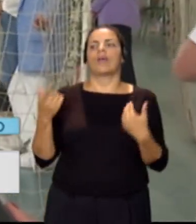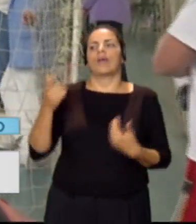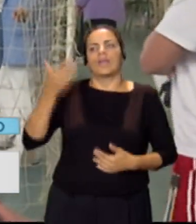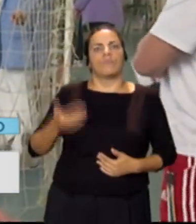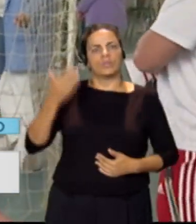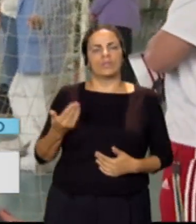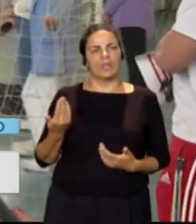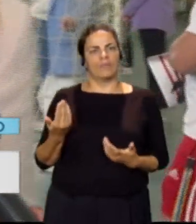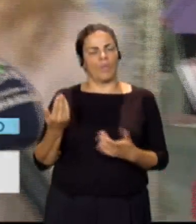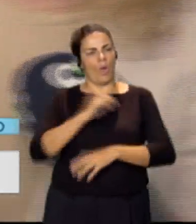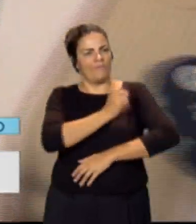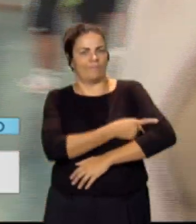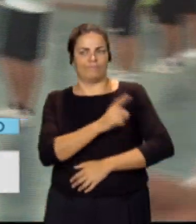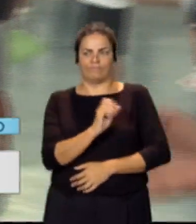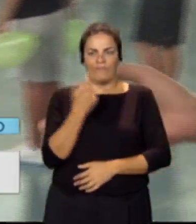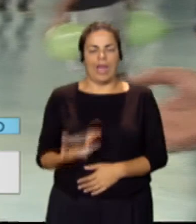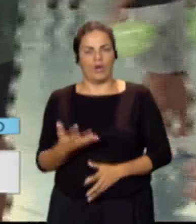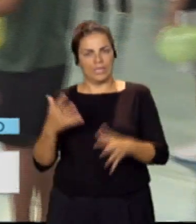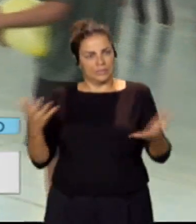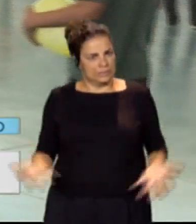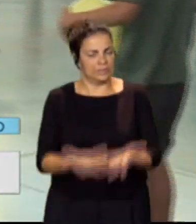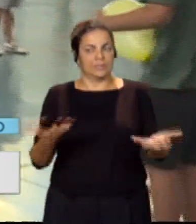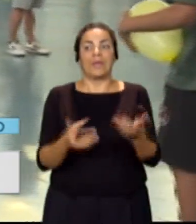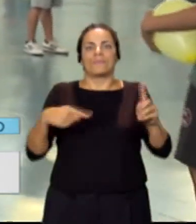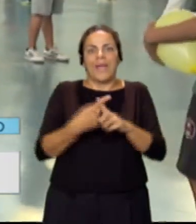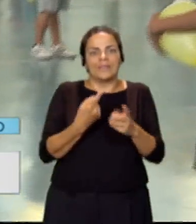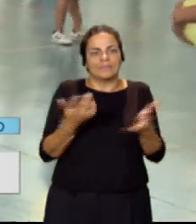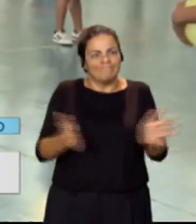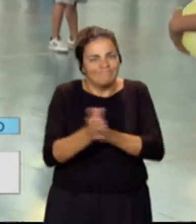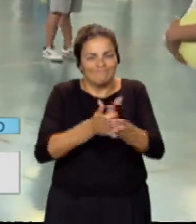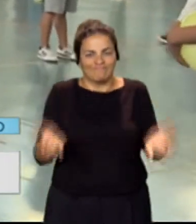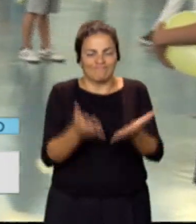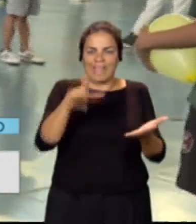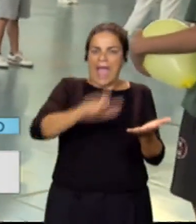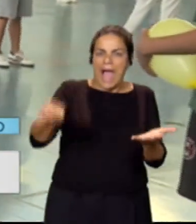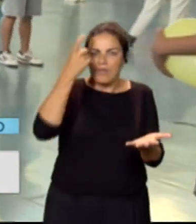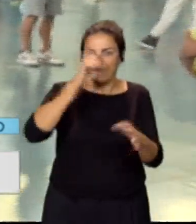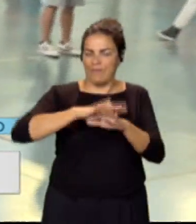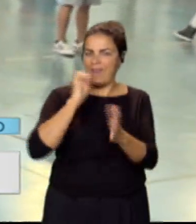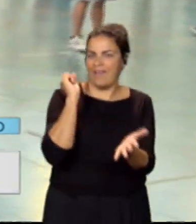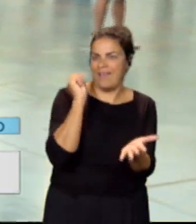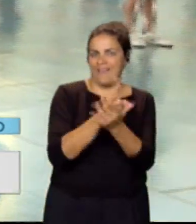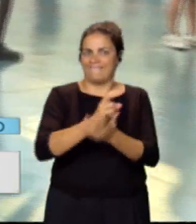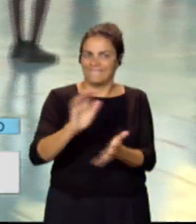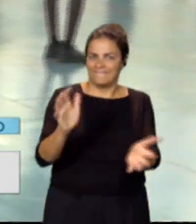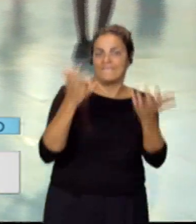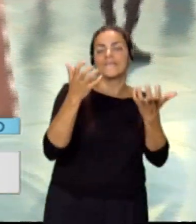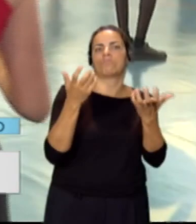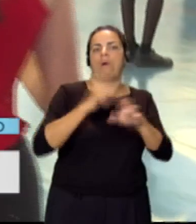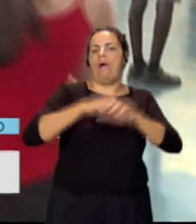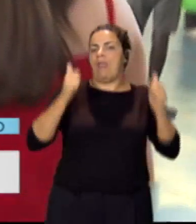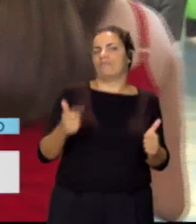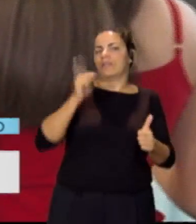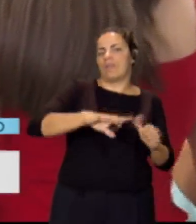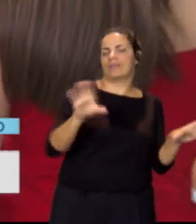valores del deporte. Y a través de esta iniciativa, incentivando a los chicos y a las chicas para que puedan batir este récord, pues al mismo tiempo conseguimos eso, el trabajo en